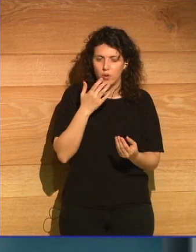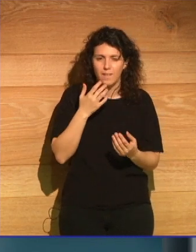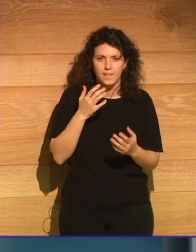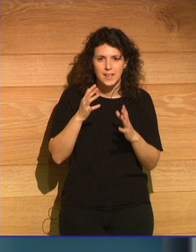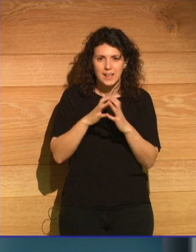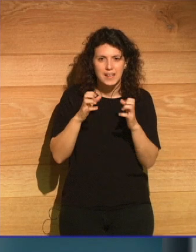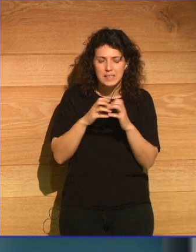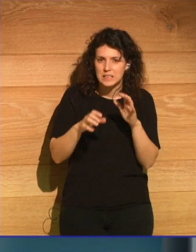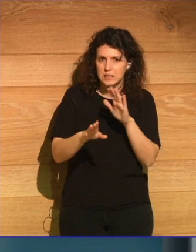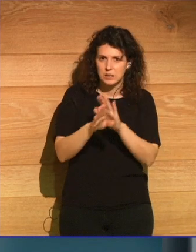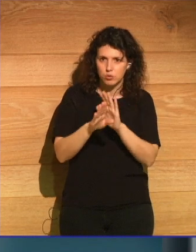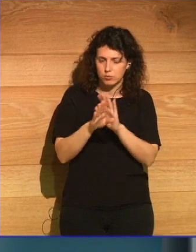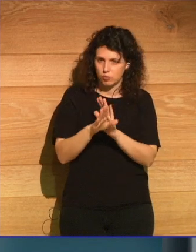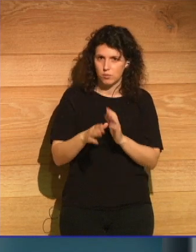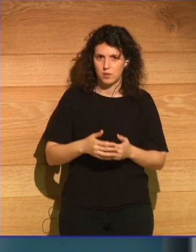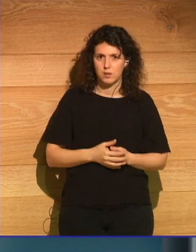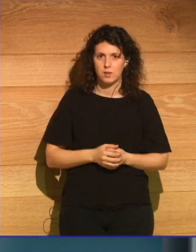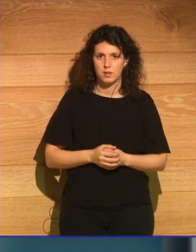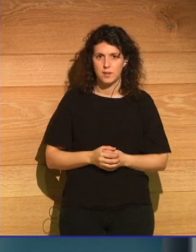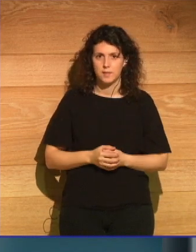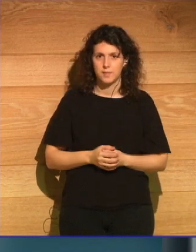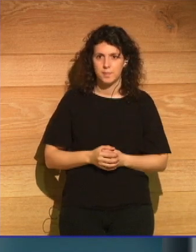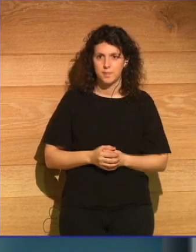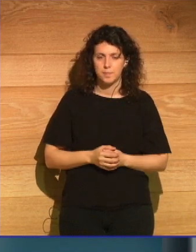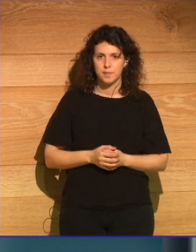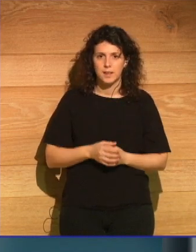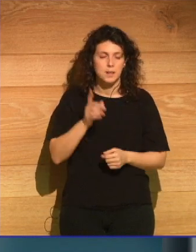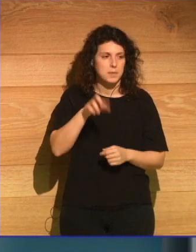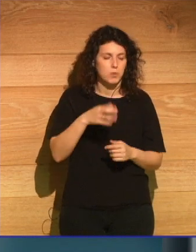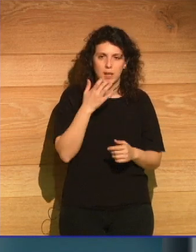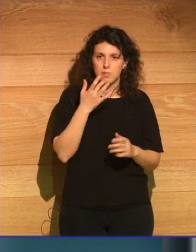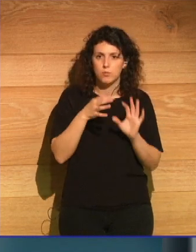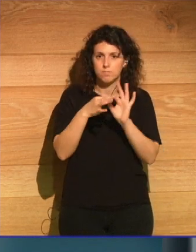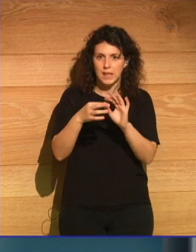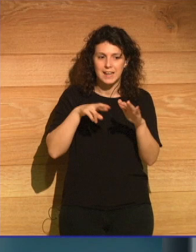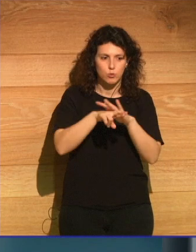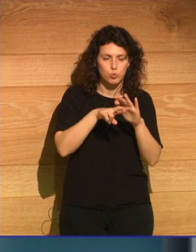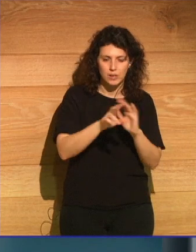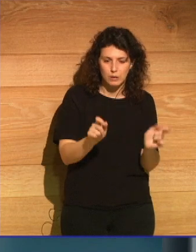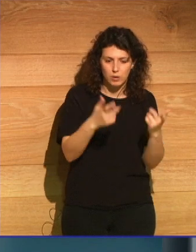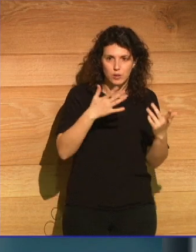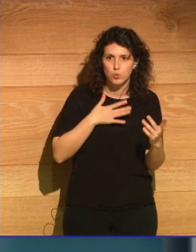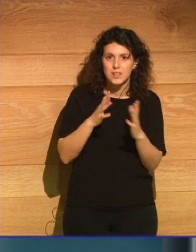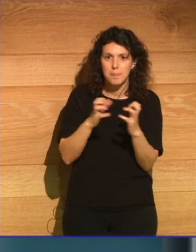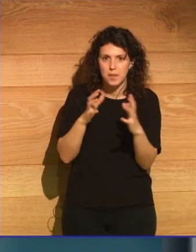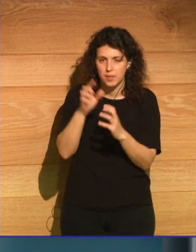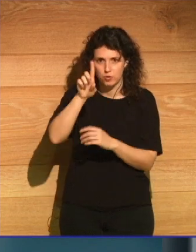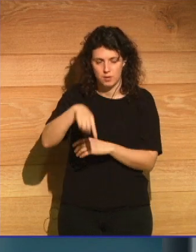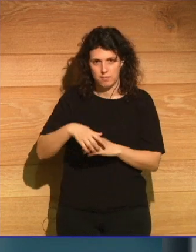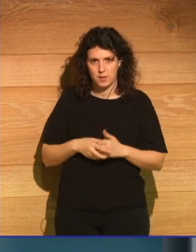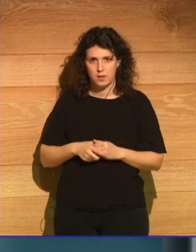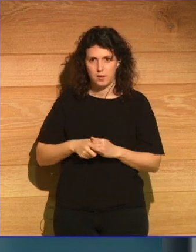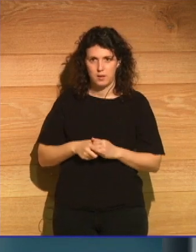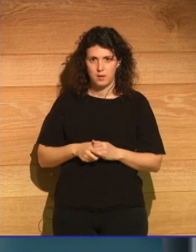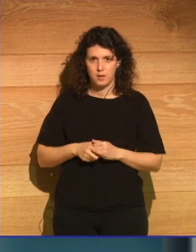de recursos naturales, nuestra ambición también. Y cómo